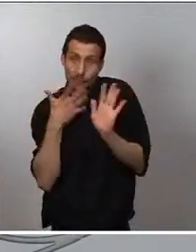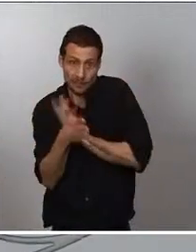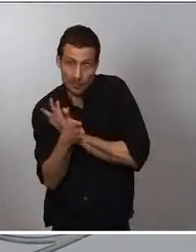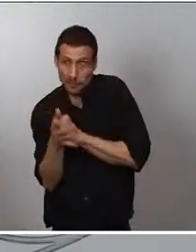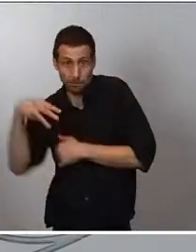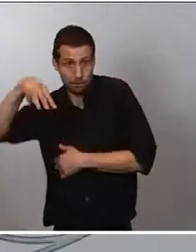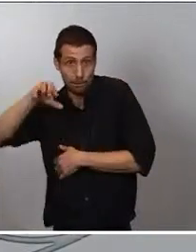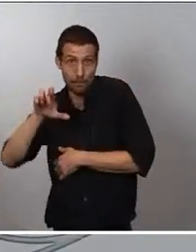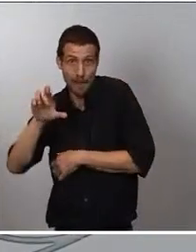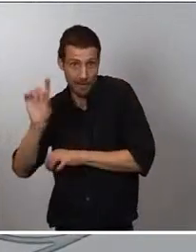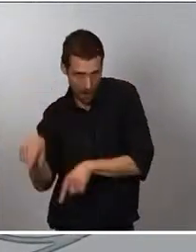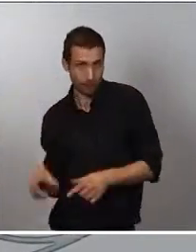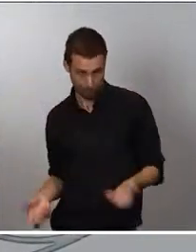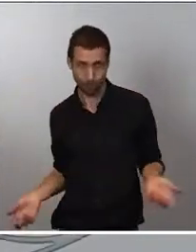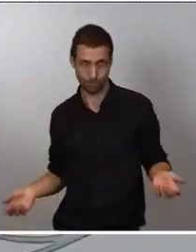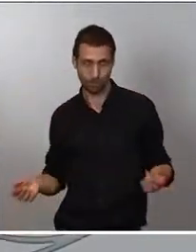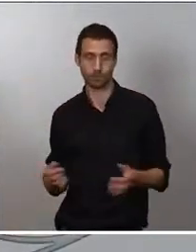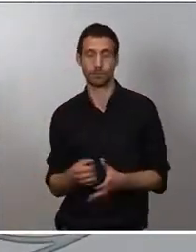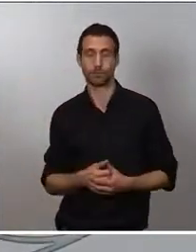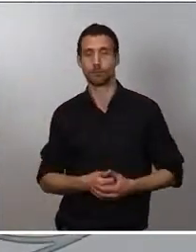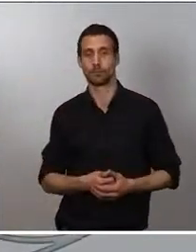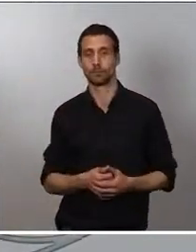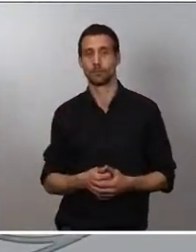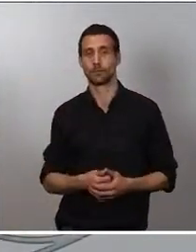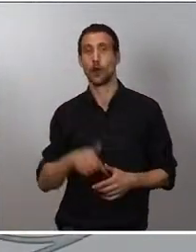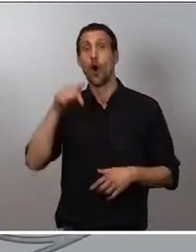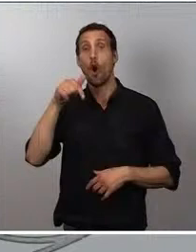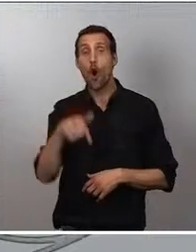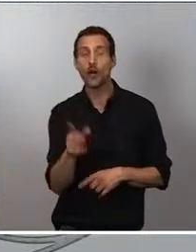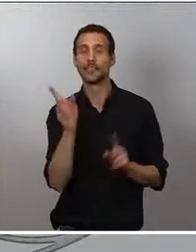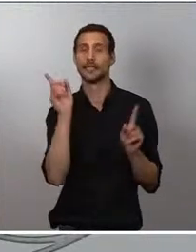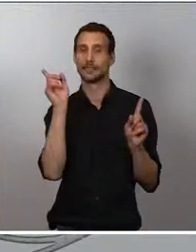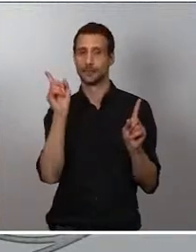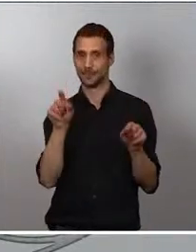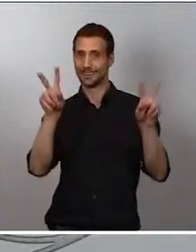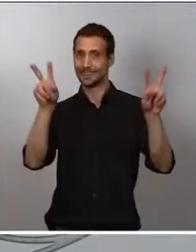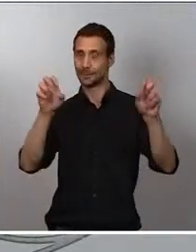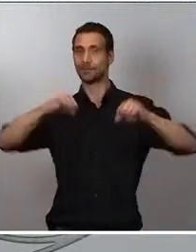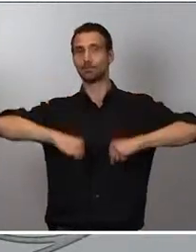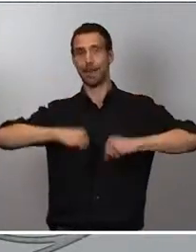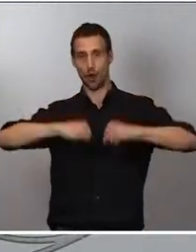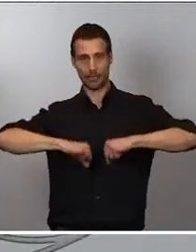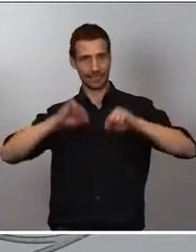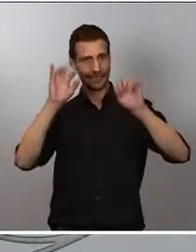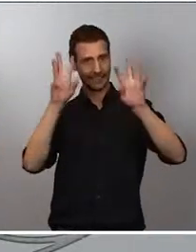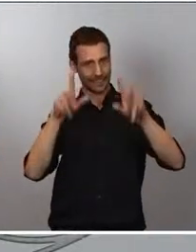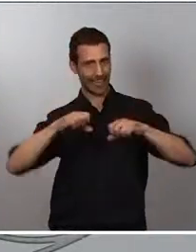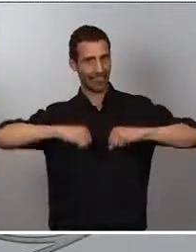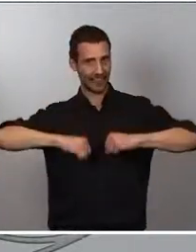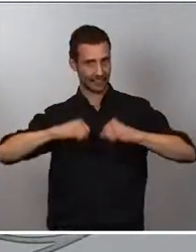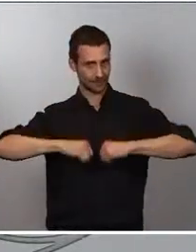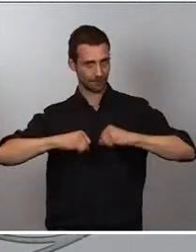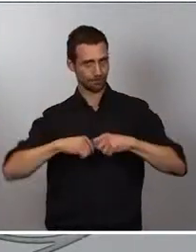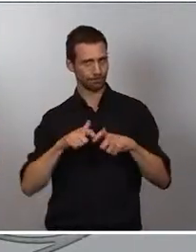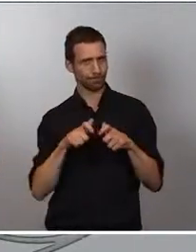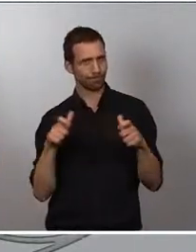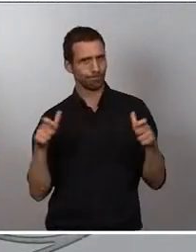También hemos abordado en el día de hoy el tema de las residencias de mayores. Nos preocupa el incremento de casos y hemos